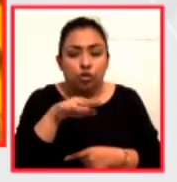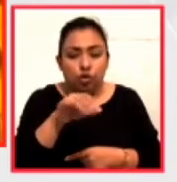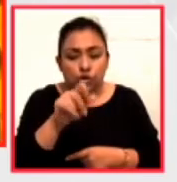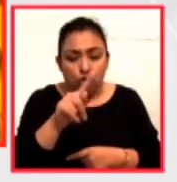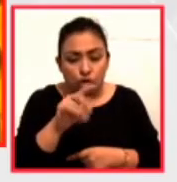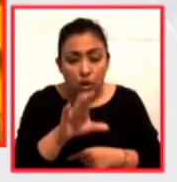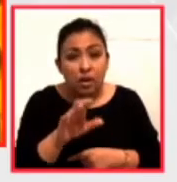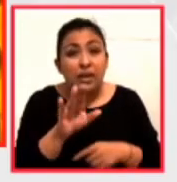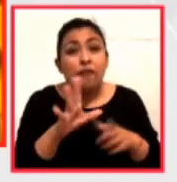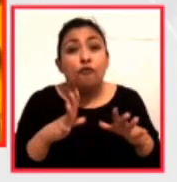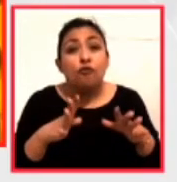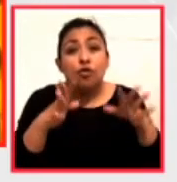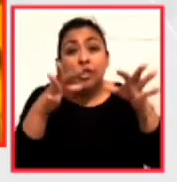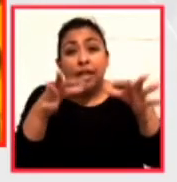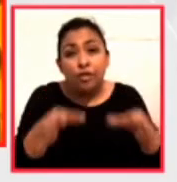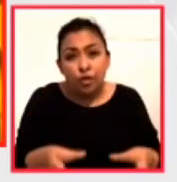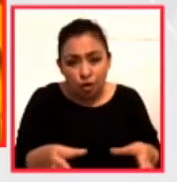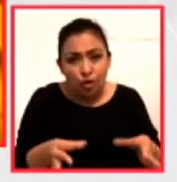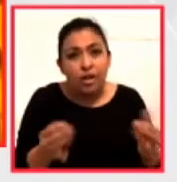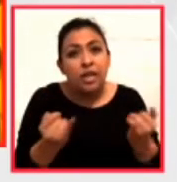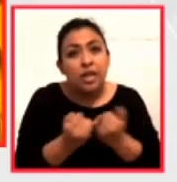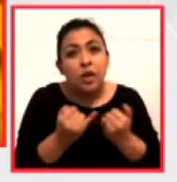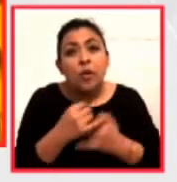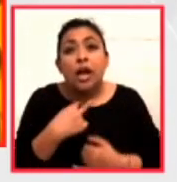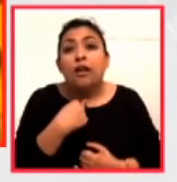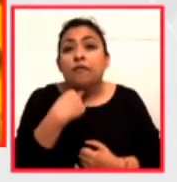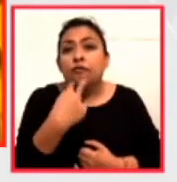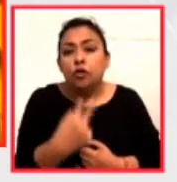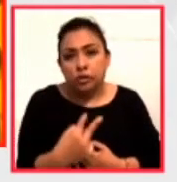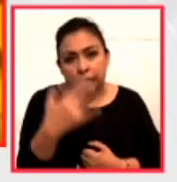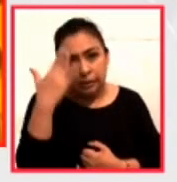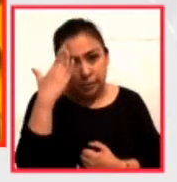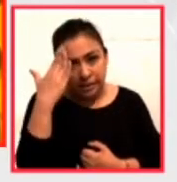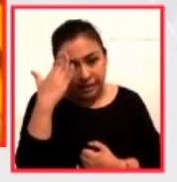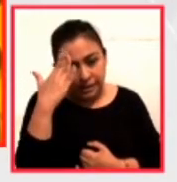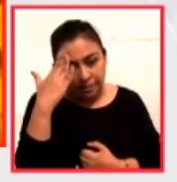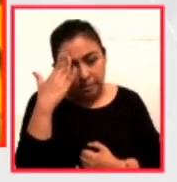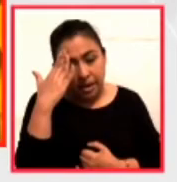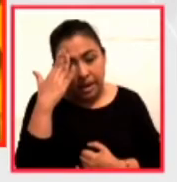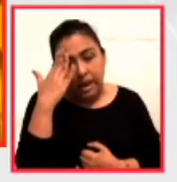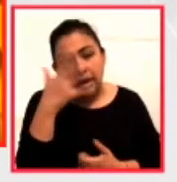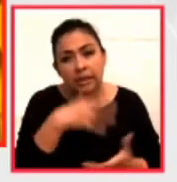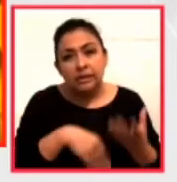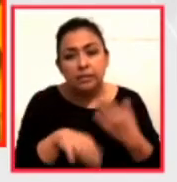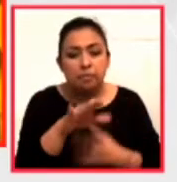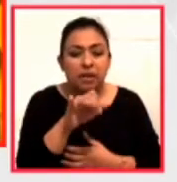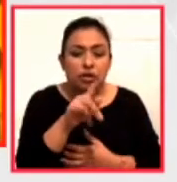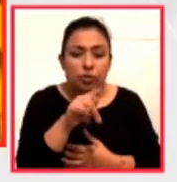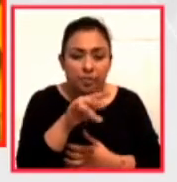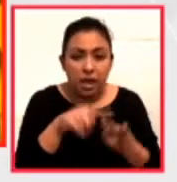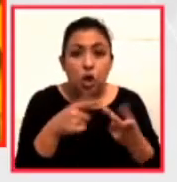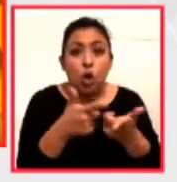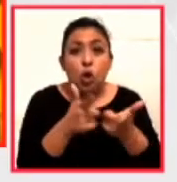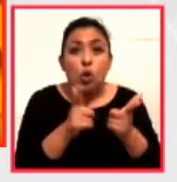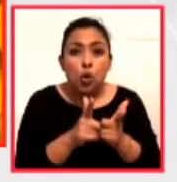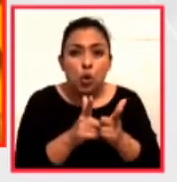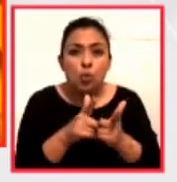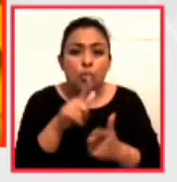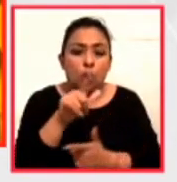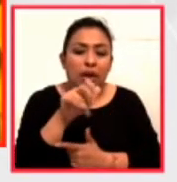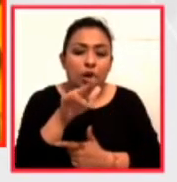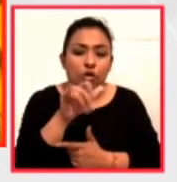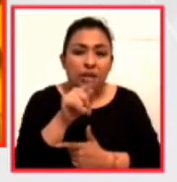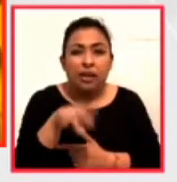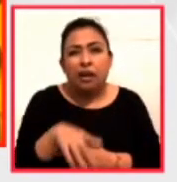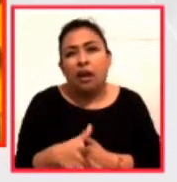fundadores también de las voces principales, el alter ego del maestro Mastropiero, del grupo humorístico Le Luthier, a